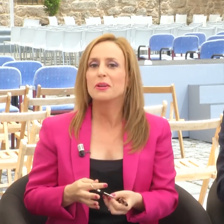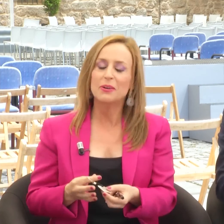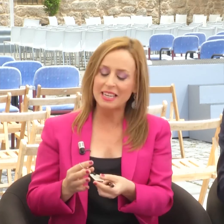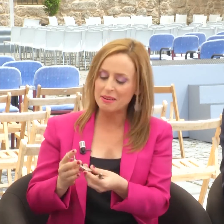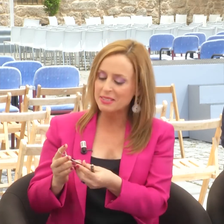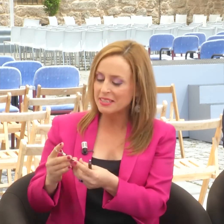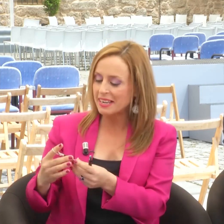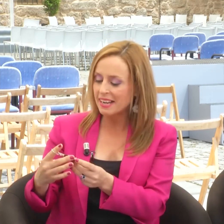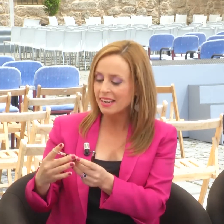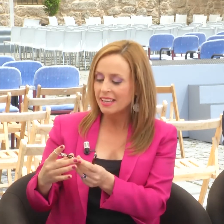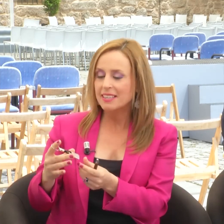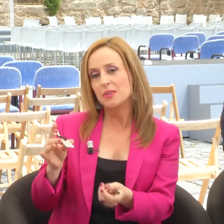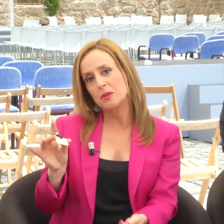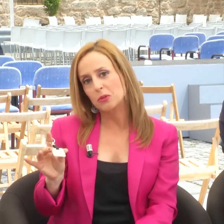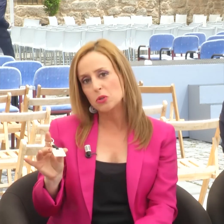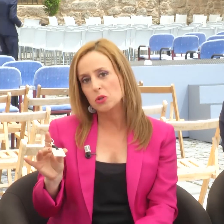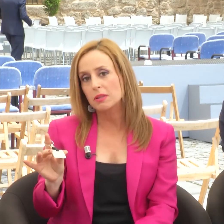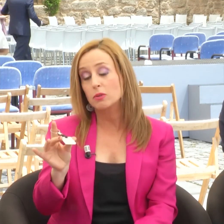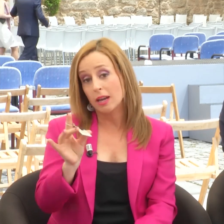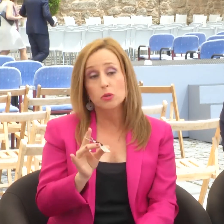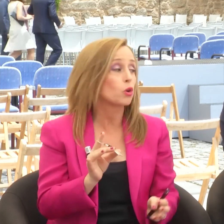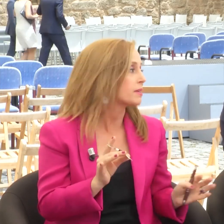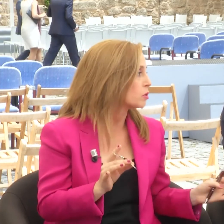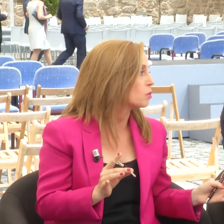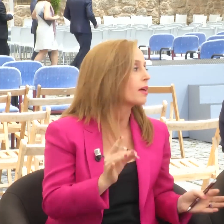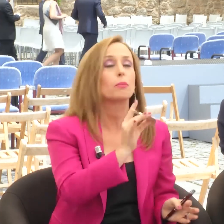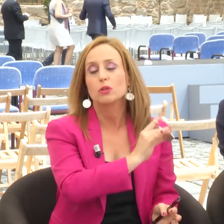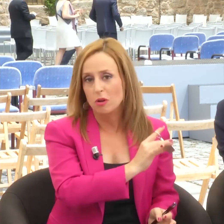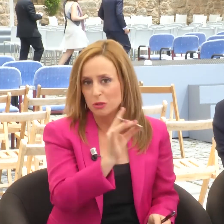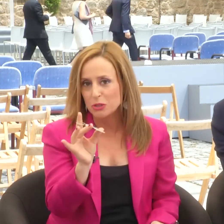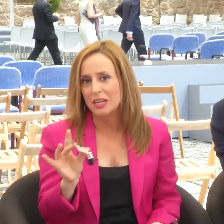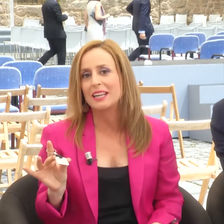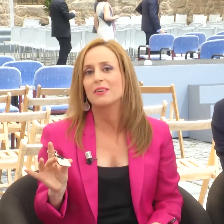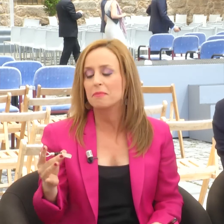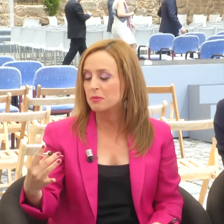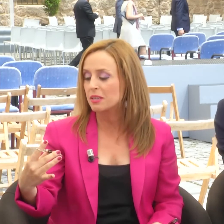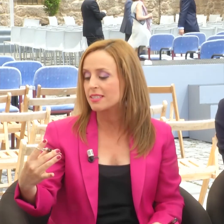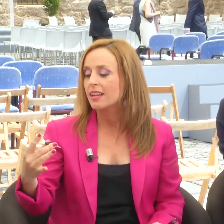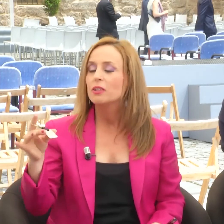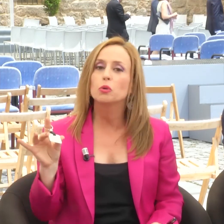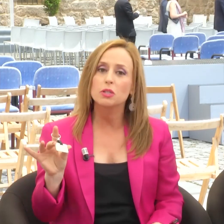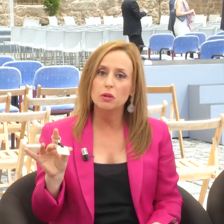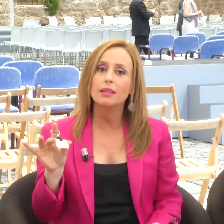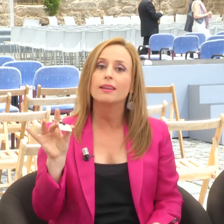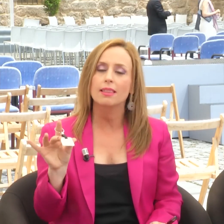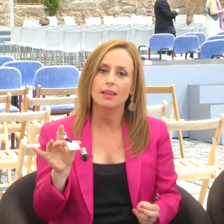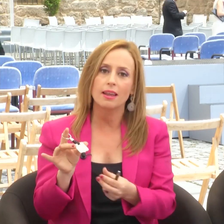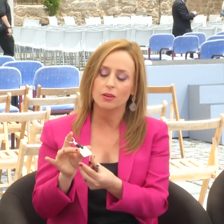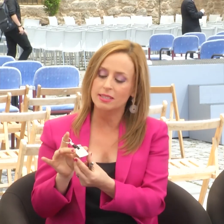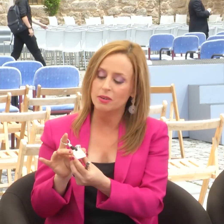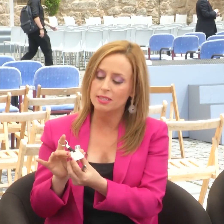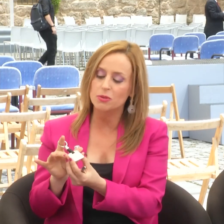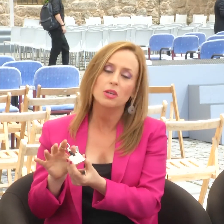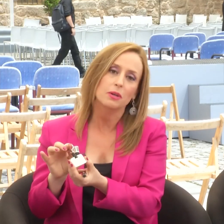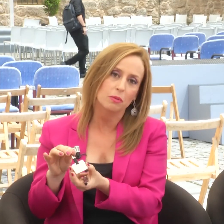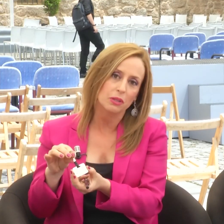pero lo que le vamos a entregar es como a todos los invitados a carlos colomas también se lo hemos dado pero se hemos hecho llegar ahora mismo y es tuve suerte nací en